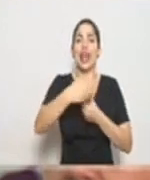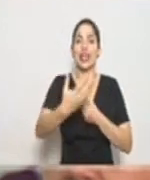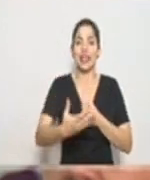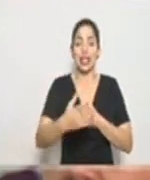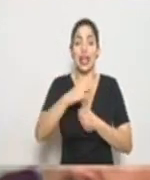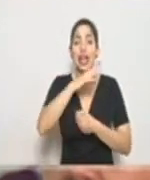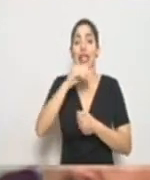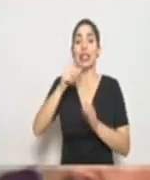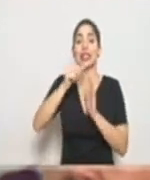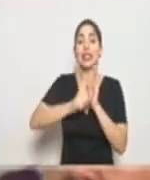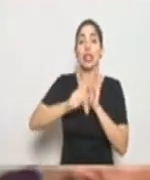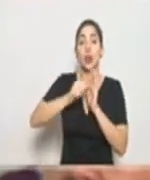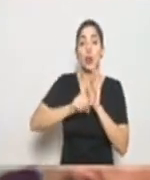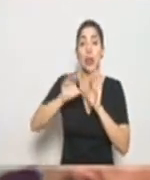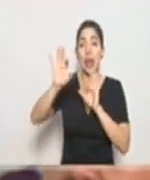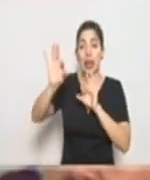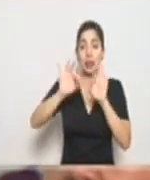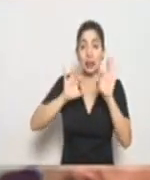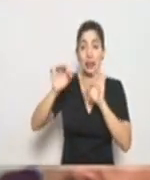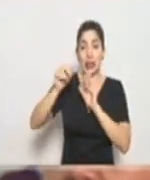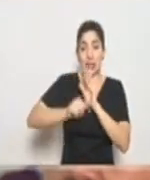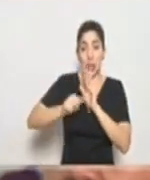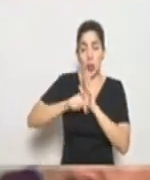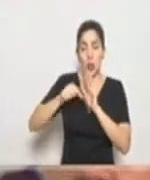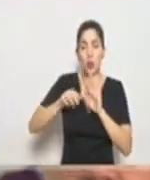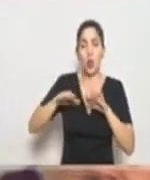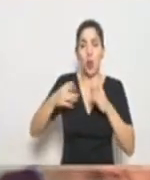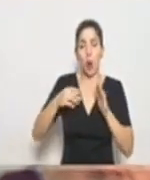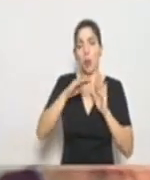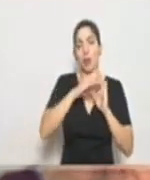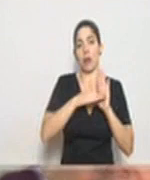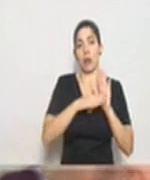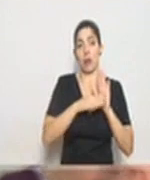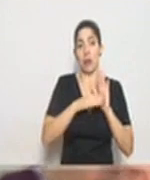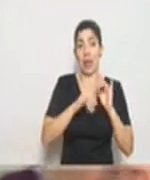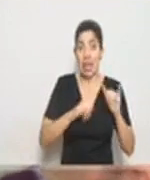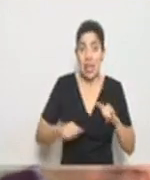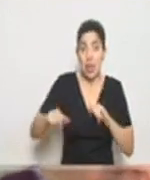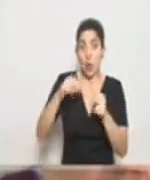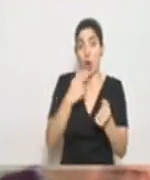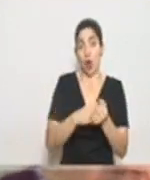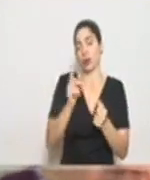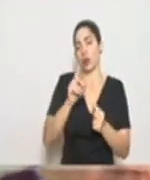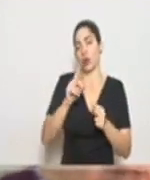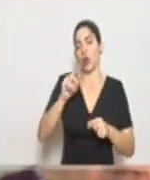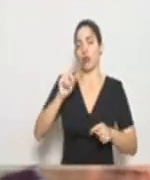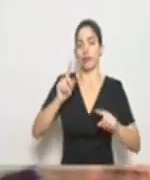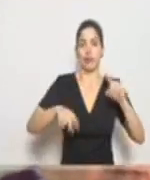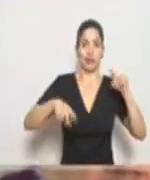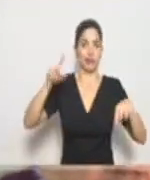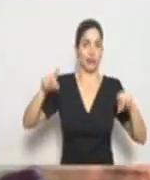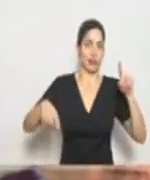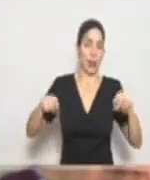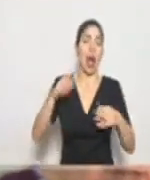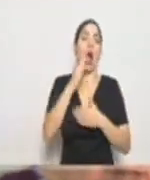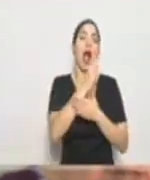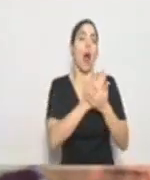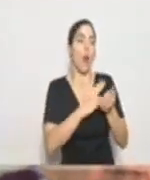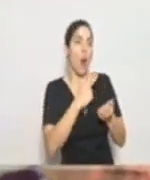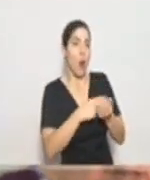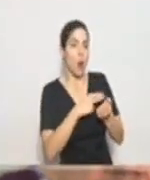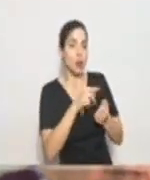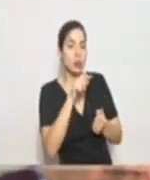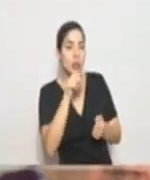electivas. Esto van a ser lineamientos que no son parejos para todos los hospitales. Algunos van a tener algunas